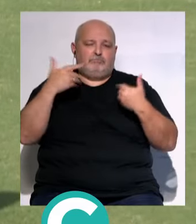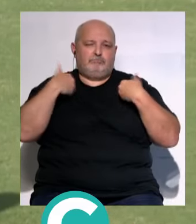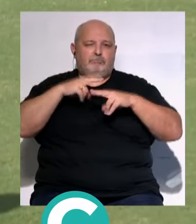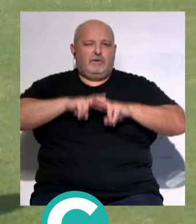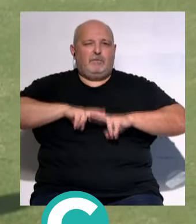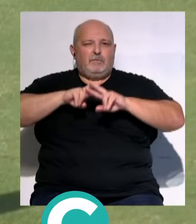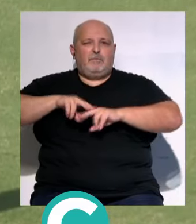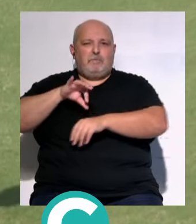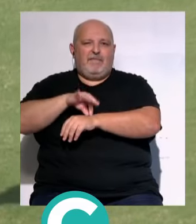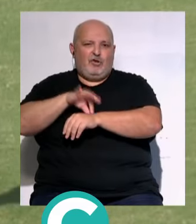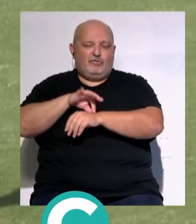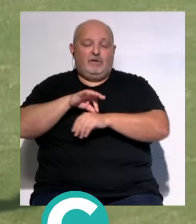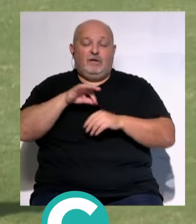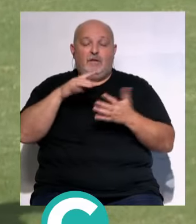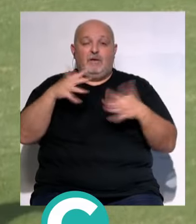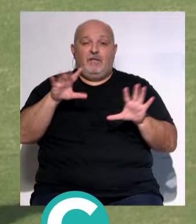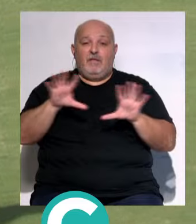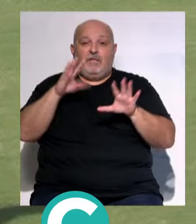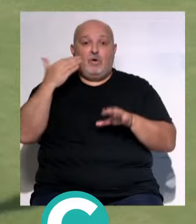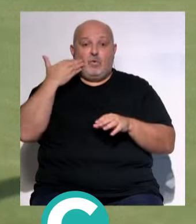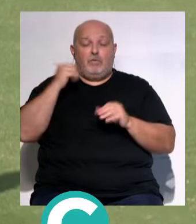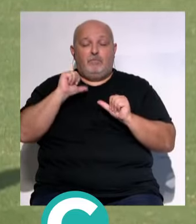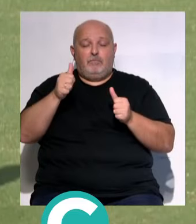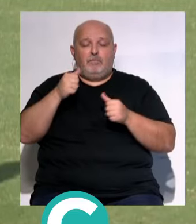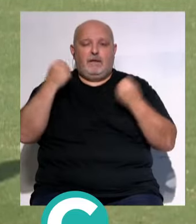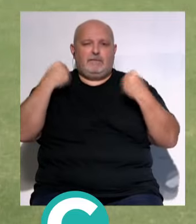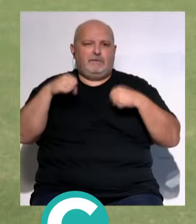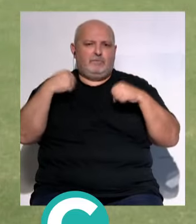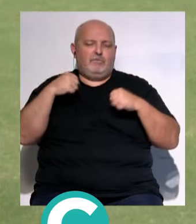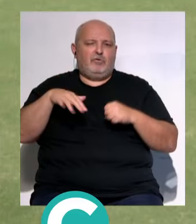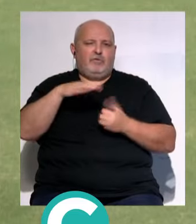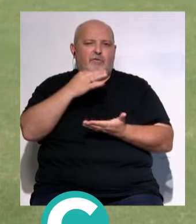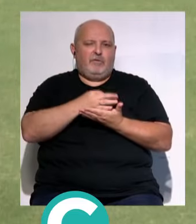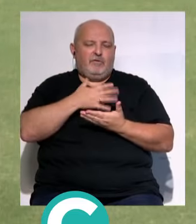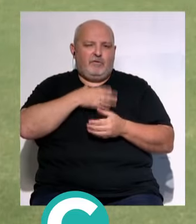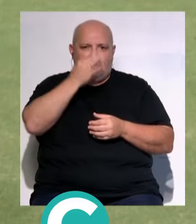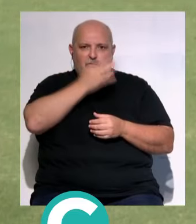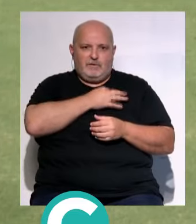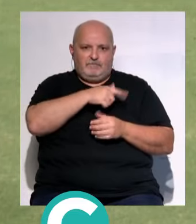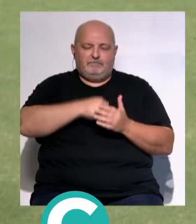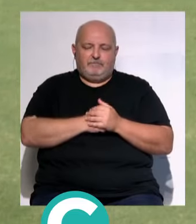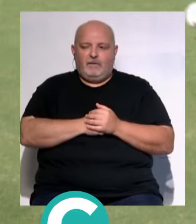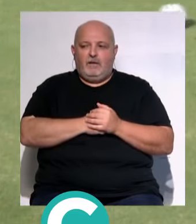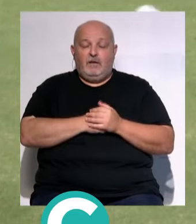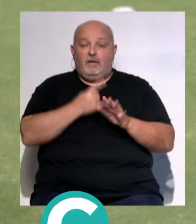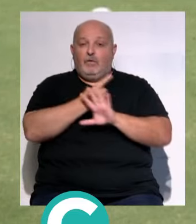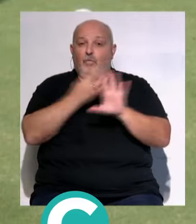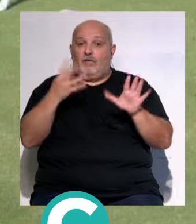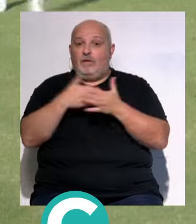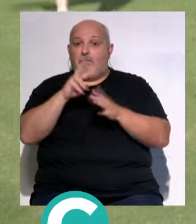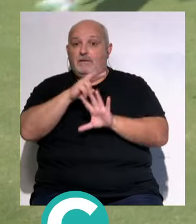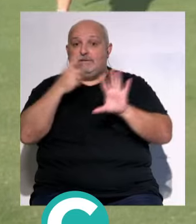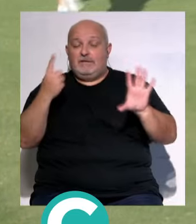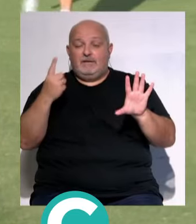reconocimientos médicos... ...y el miércoles 10 de julio... ...comenzarán los entrenamientos... ...en la ciudad deportiva Bahía de Cádiz... ...del 19 al